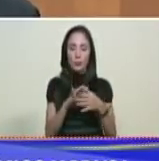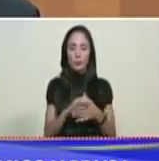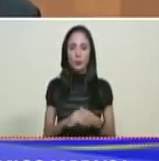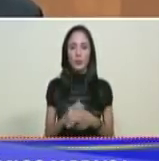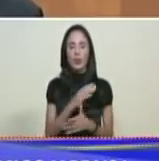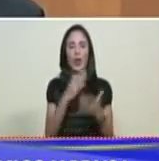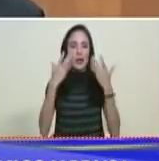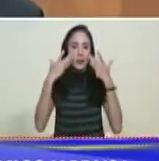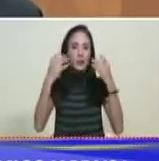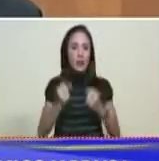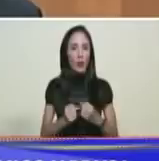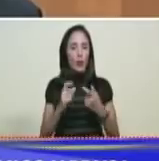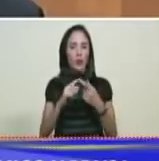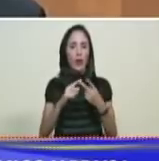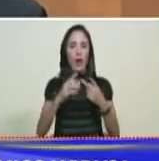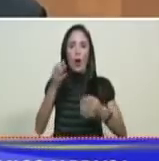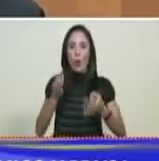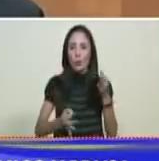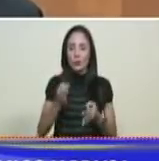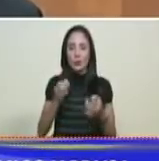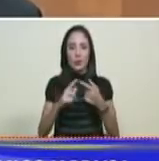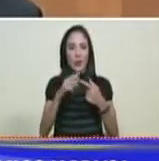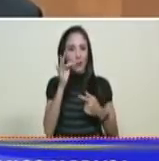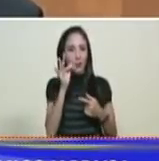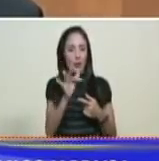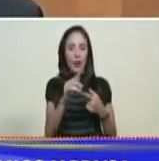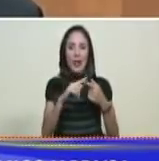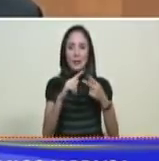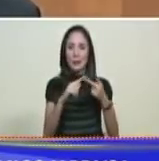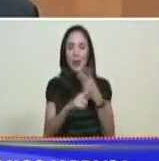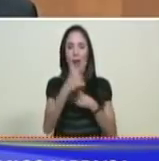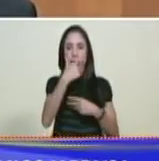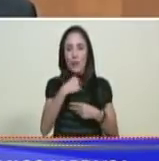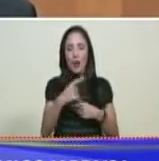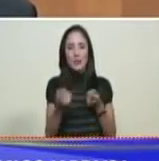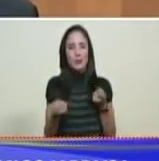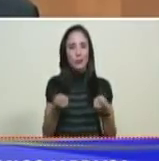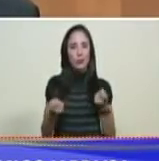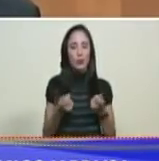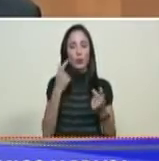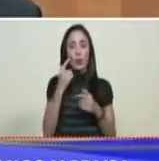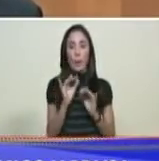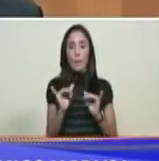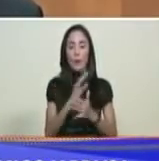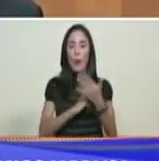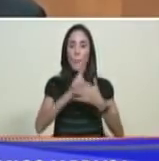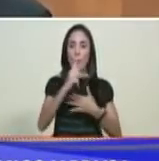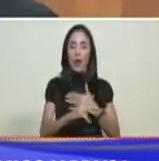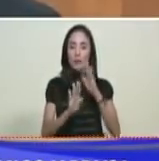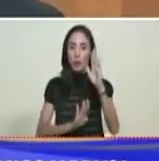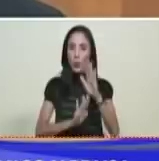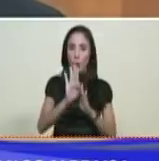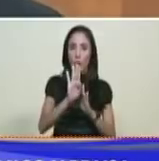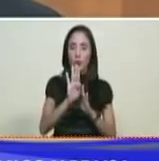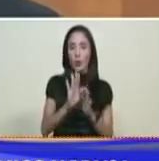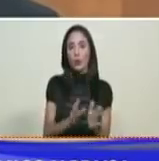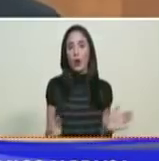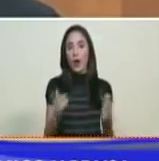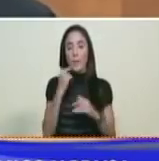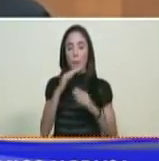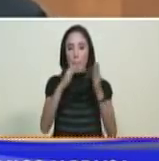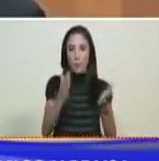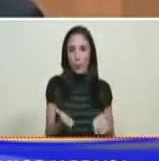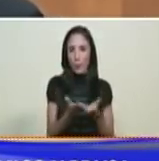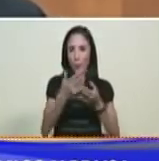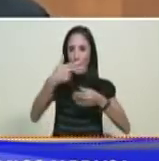seguridad jurídica, todas las facilidades para que dentro de este plan de desarrollo, el barril del petróleo